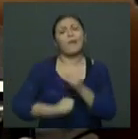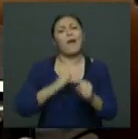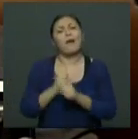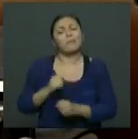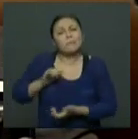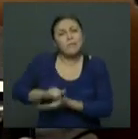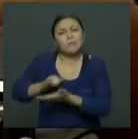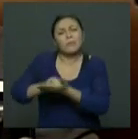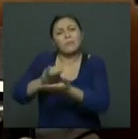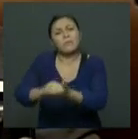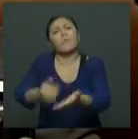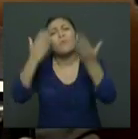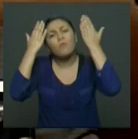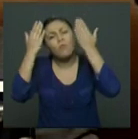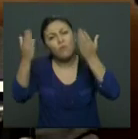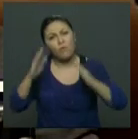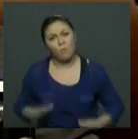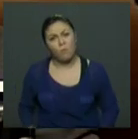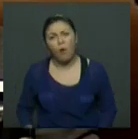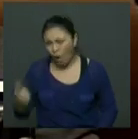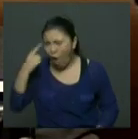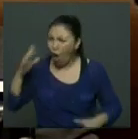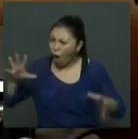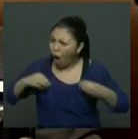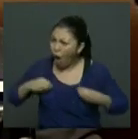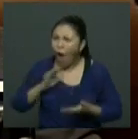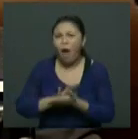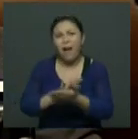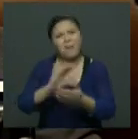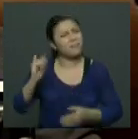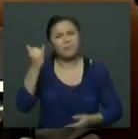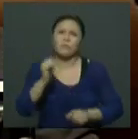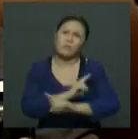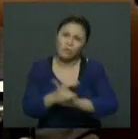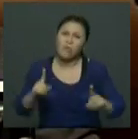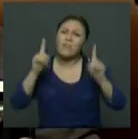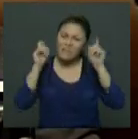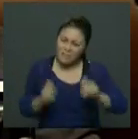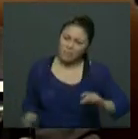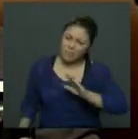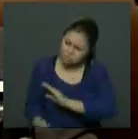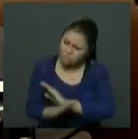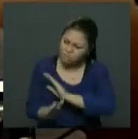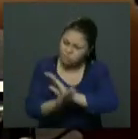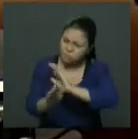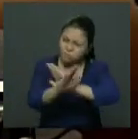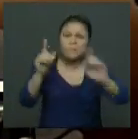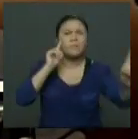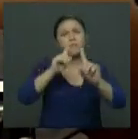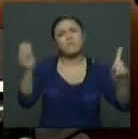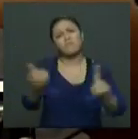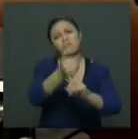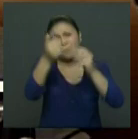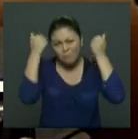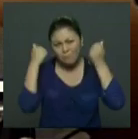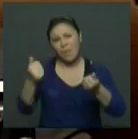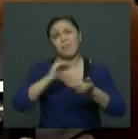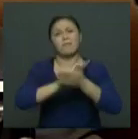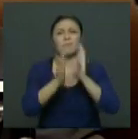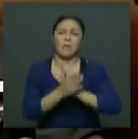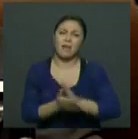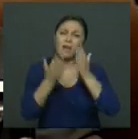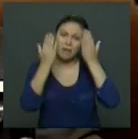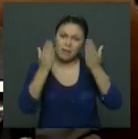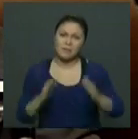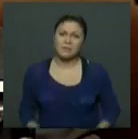No pueden convertirse estos hechos en el obstáculo para avanzar en la búsqueda de la paz, en la salida negociada del conflicto, porque